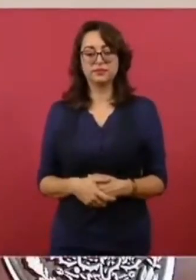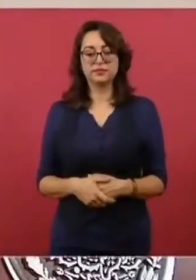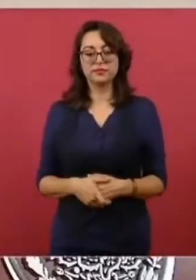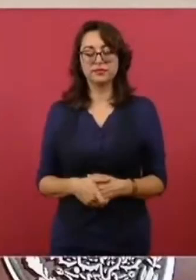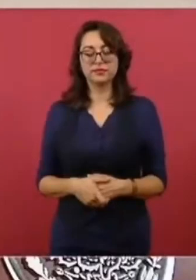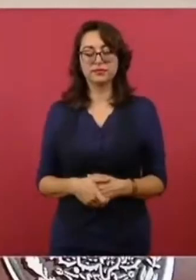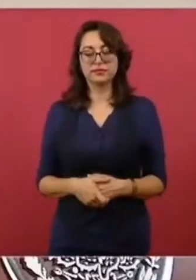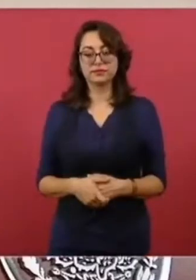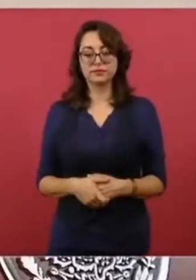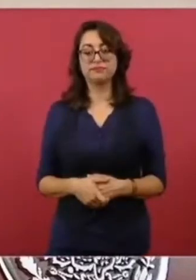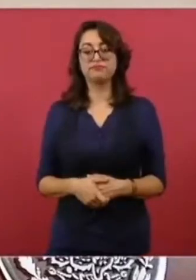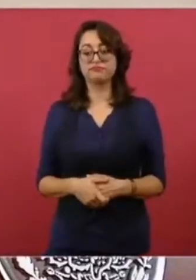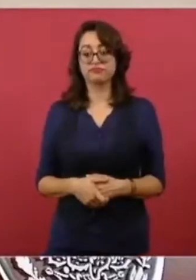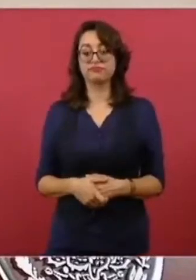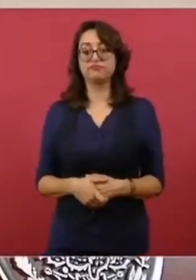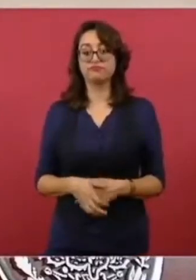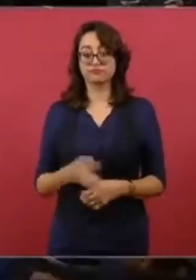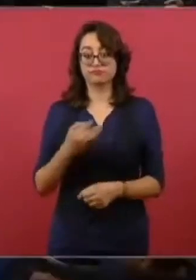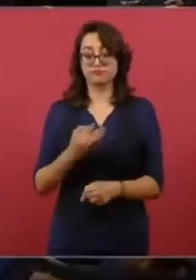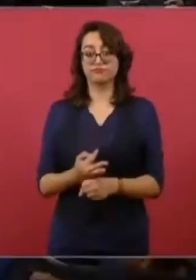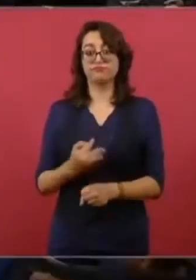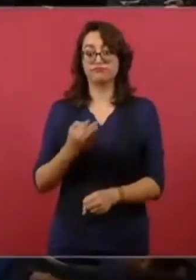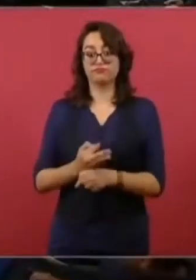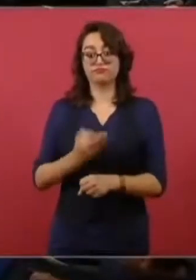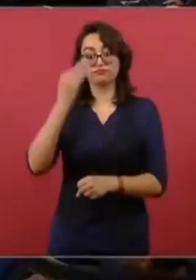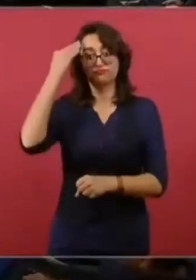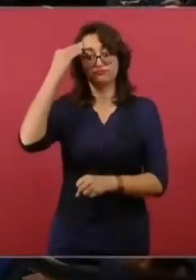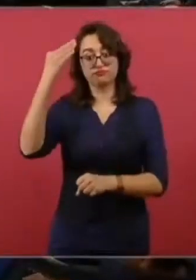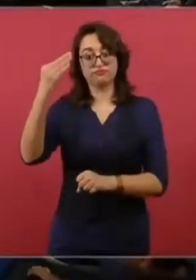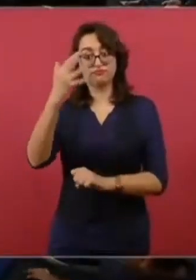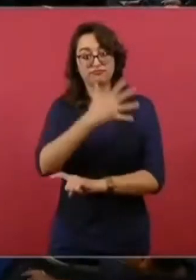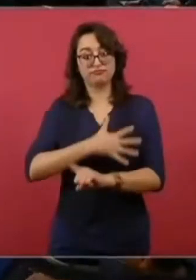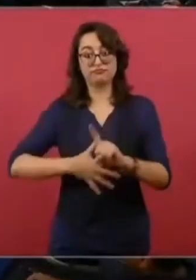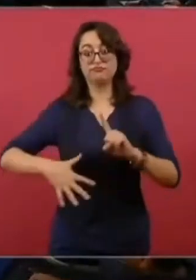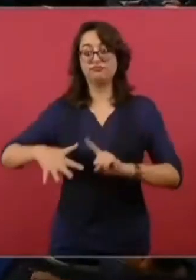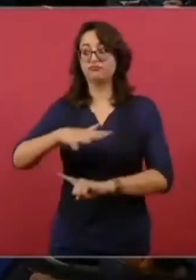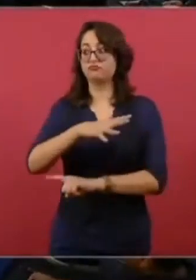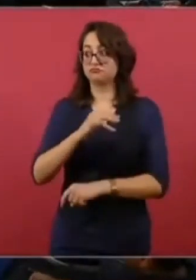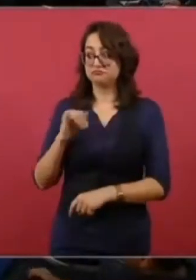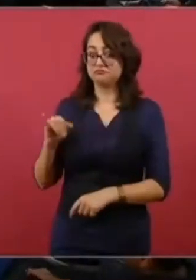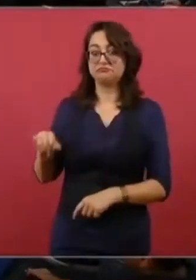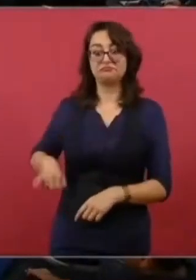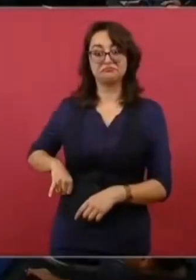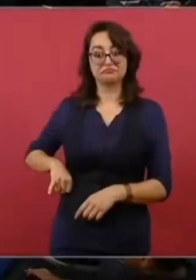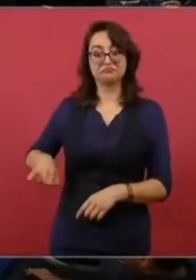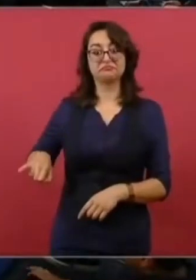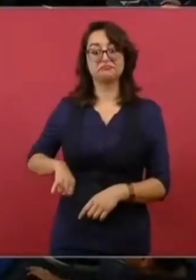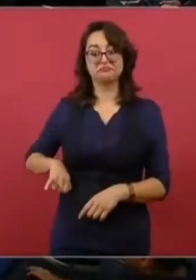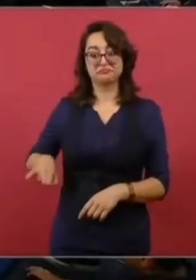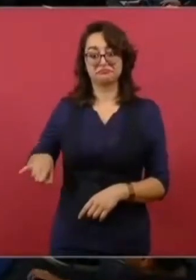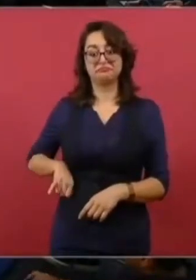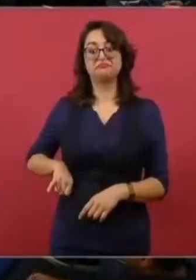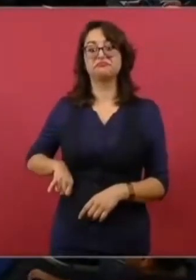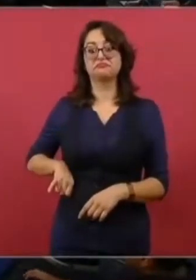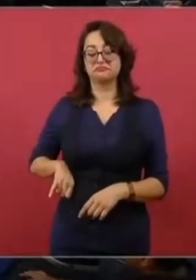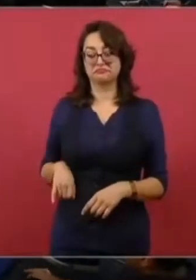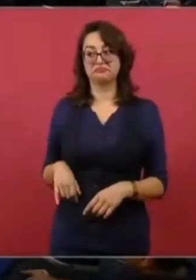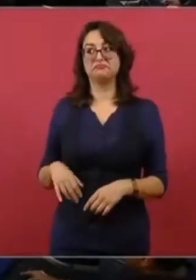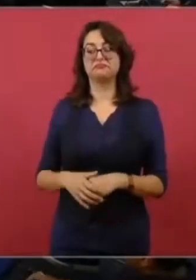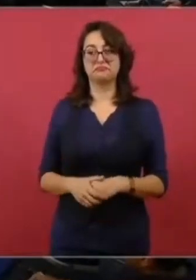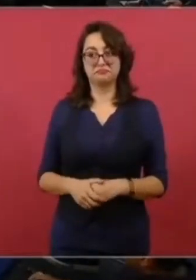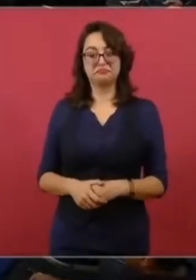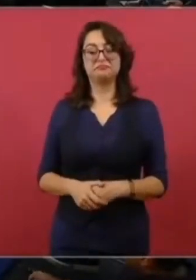Por eso estamos viviendo tiempos interesantes. No podemos quejarnos.